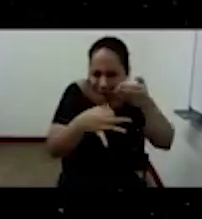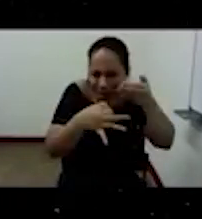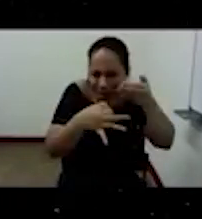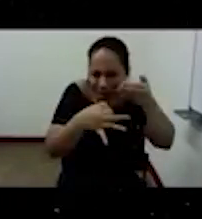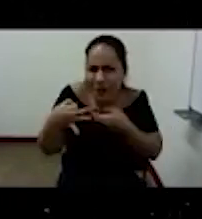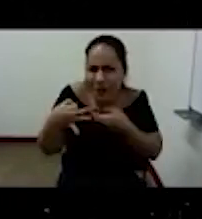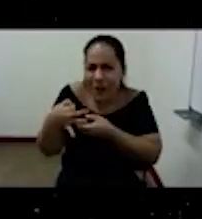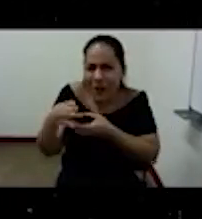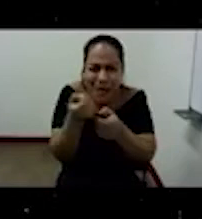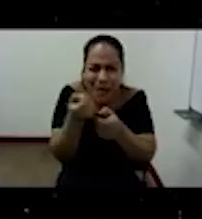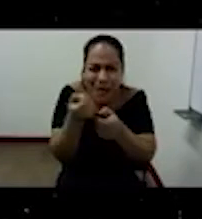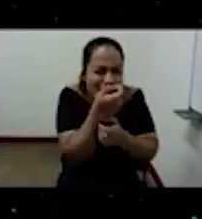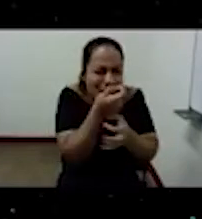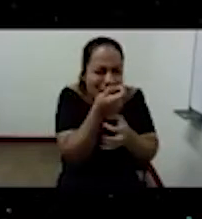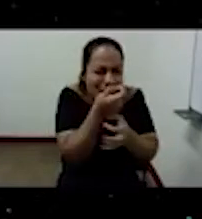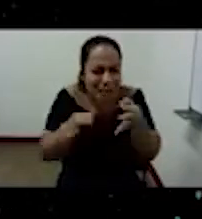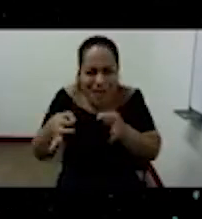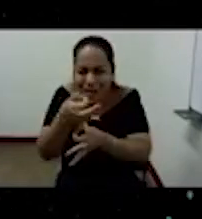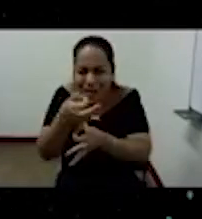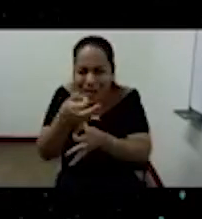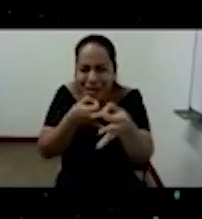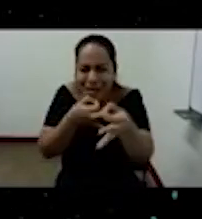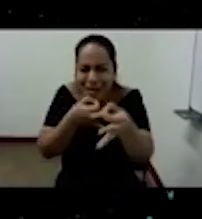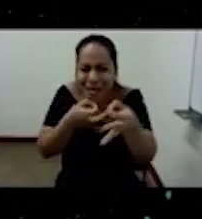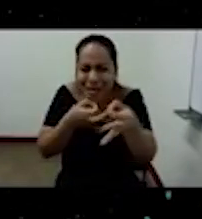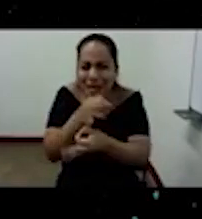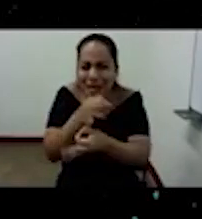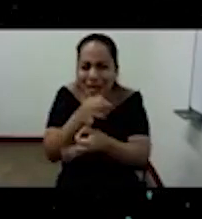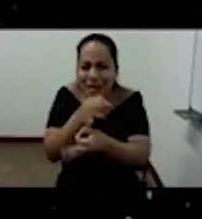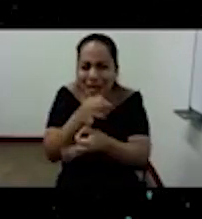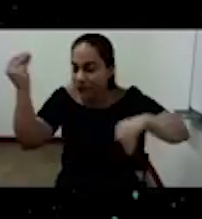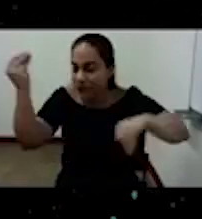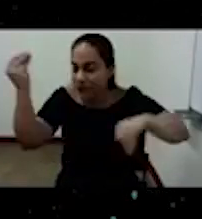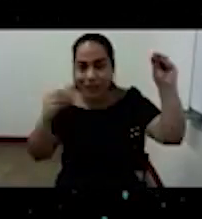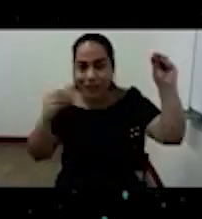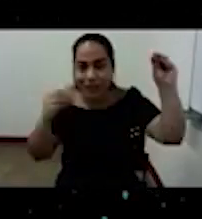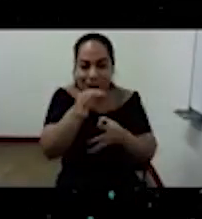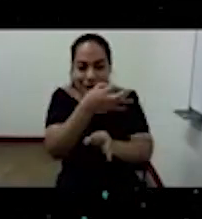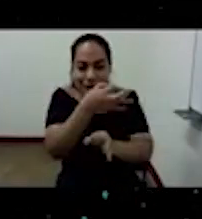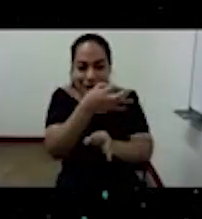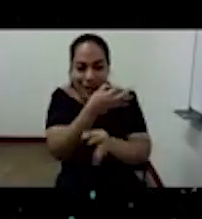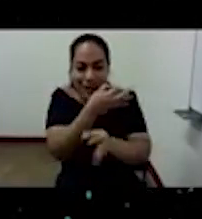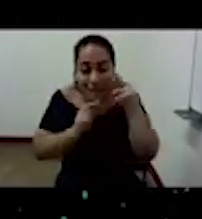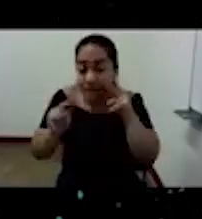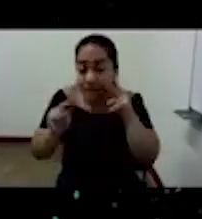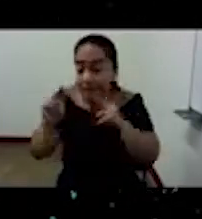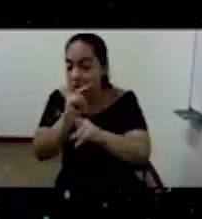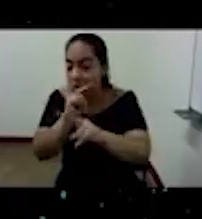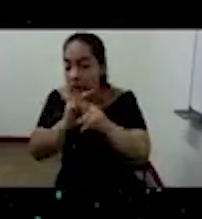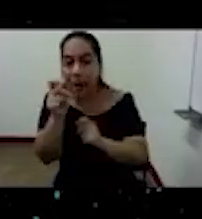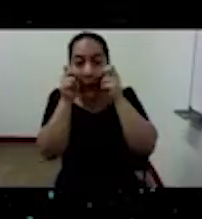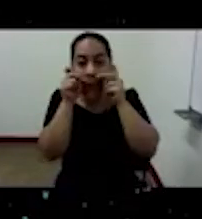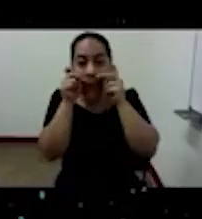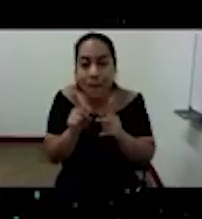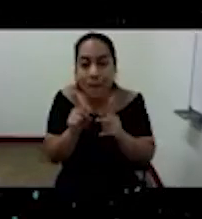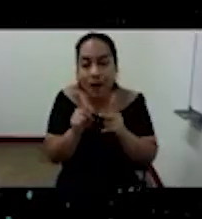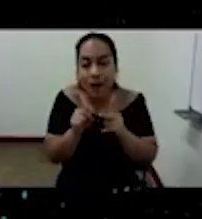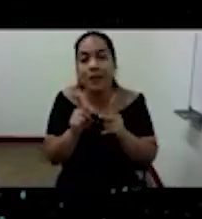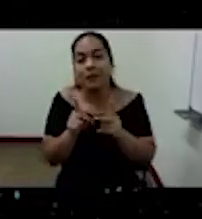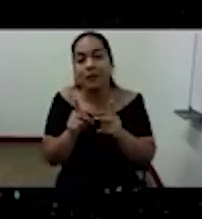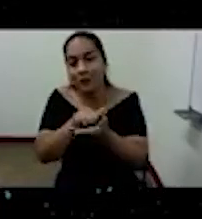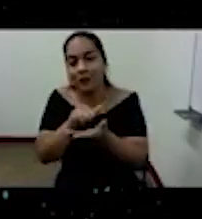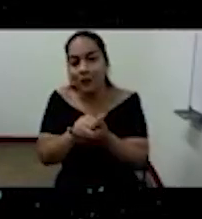pequeñas que escapan a la visibilidad del